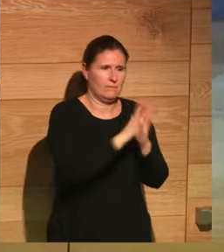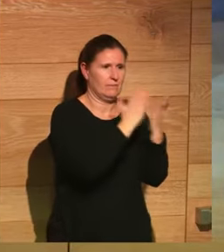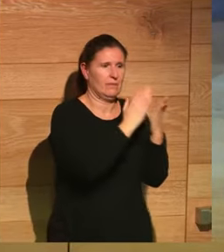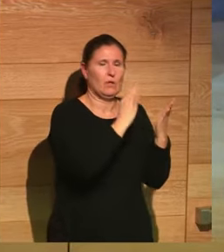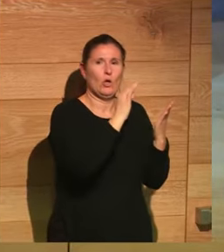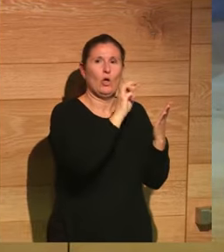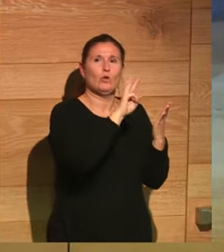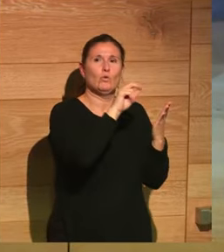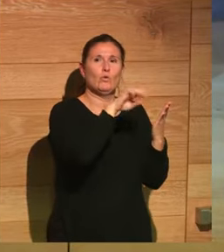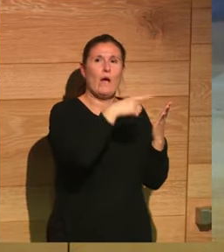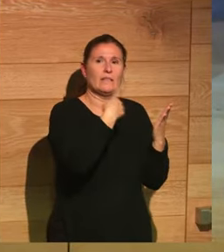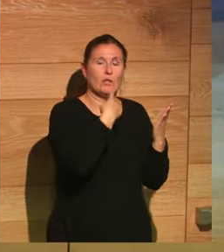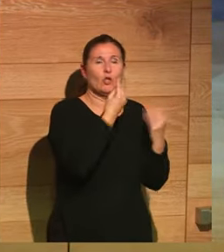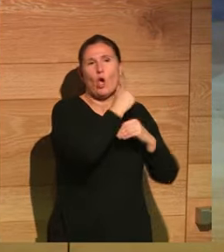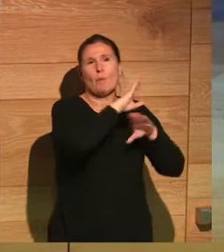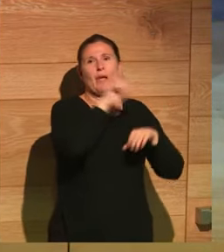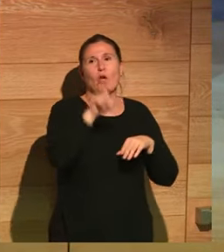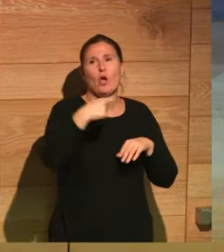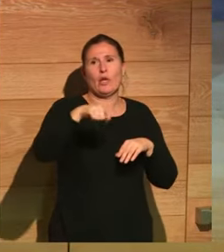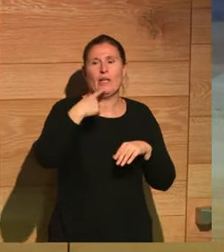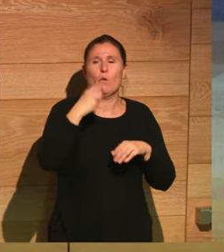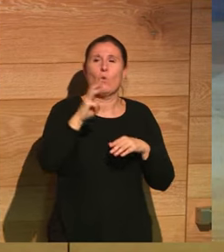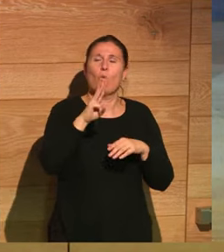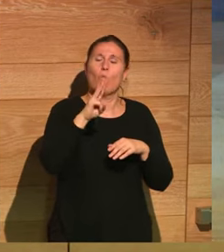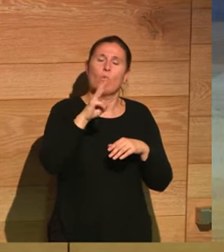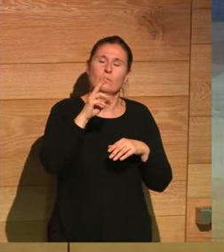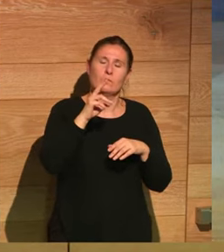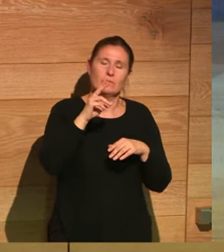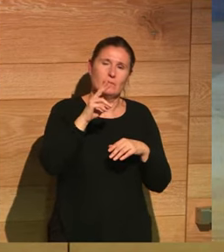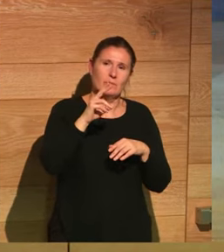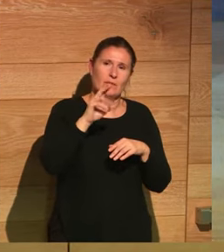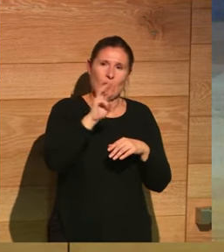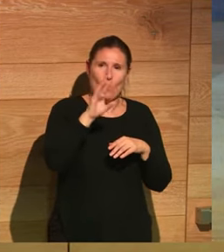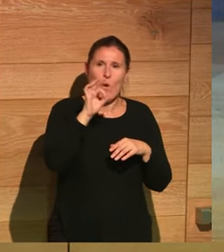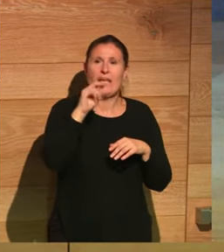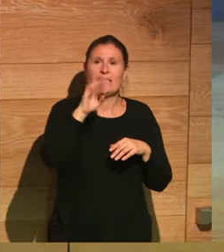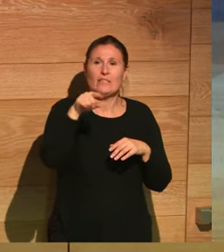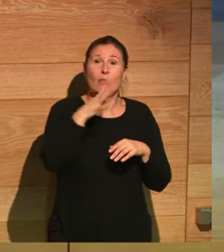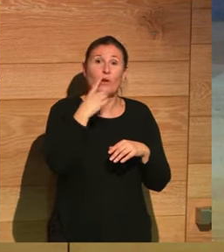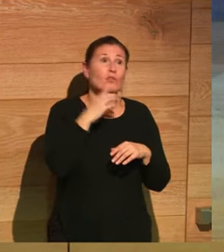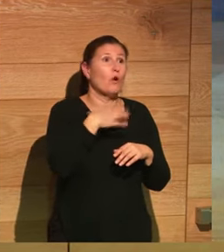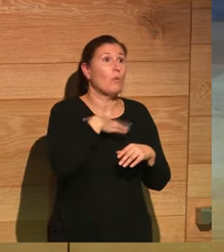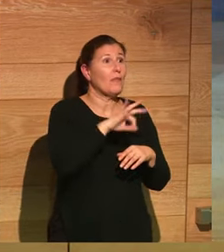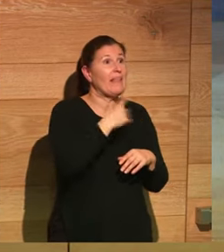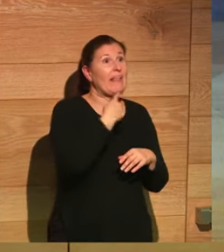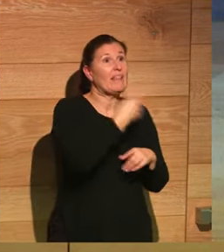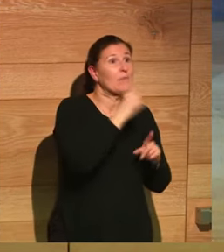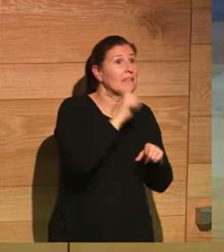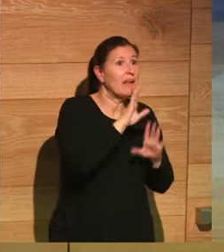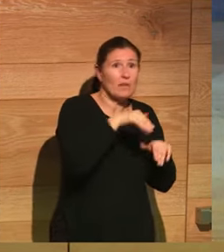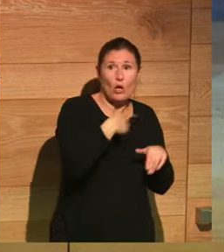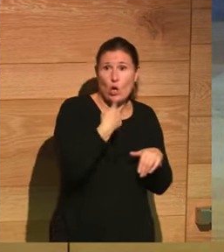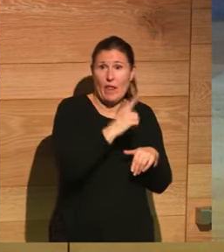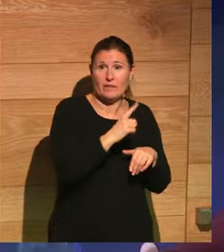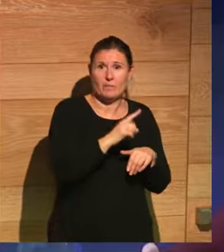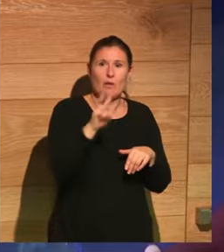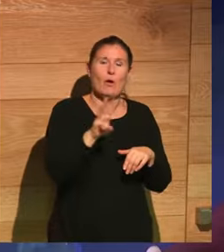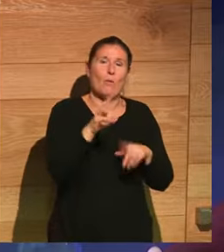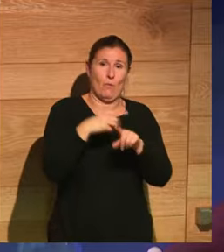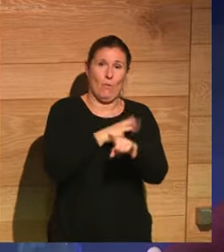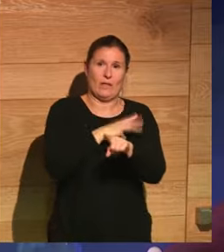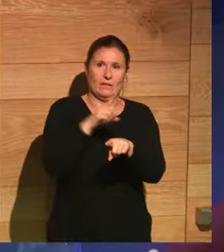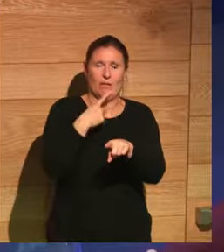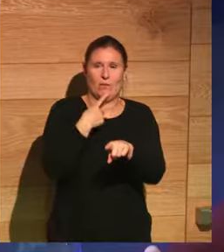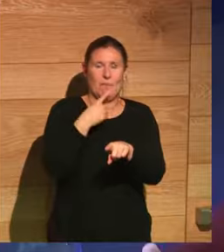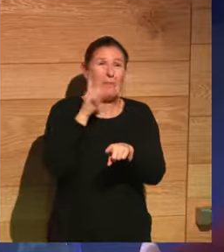americanos, decía yo soy mejor que George Washington, porque yo pudiendo haber dicho una mentira en mi vida, no la he dicho. Es que George Washington no